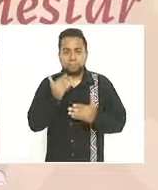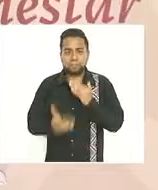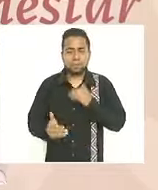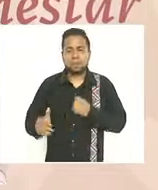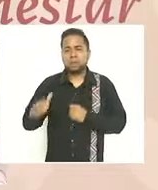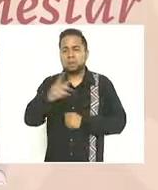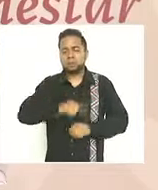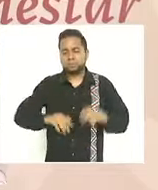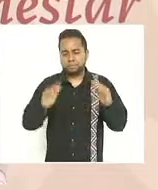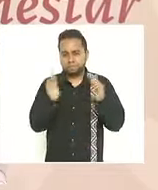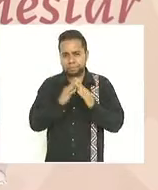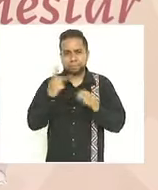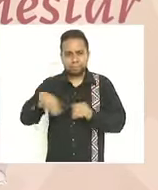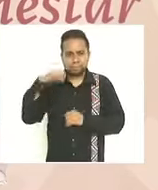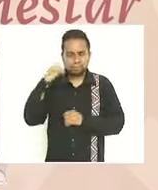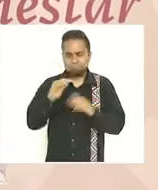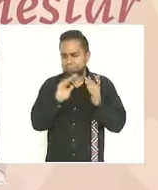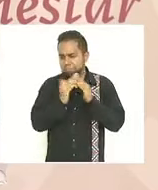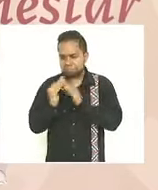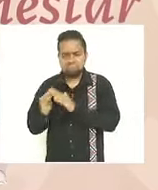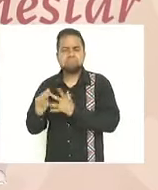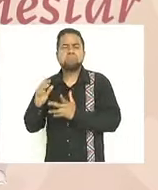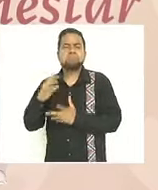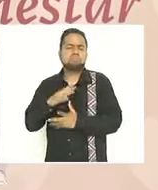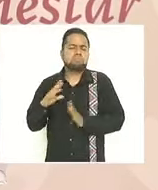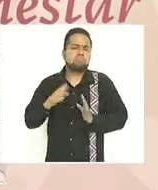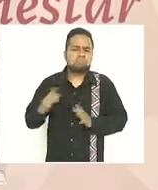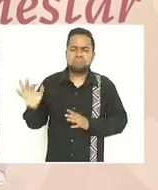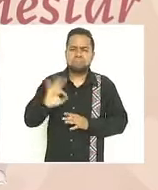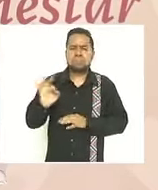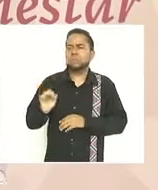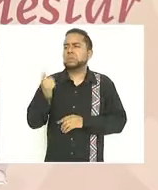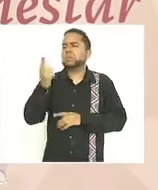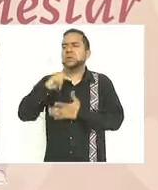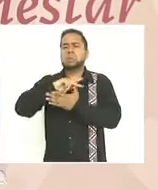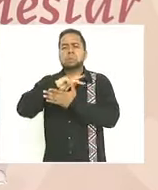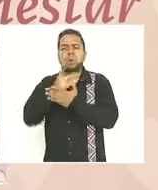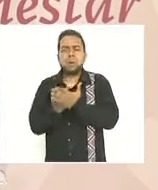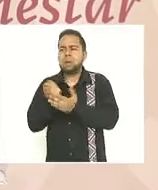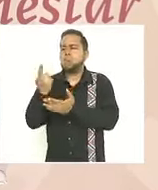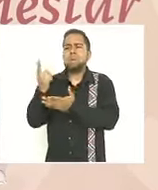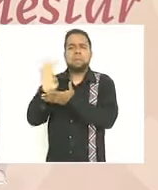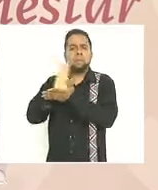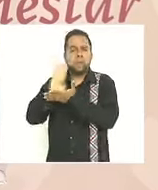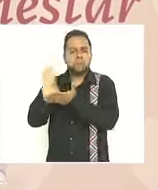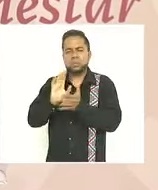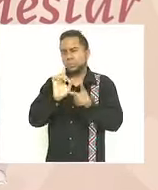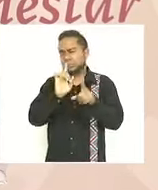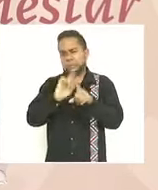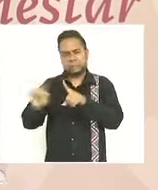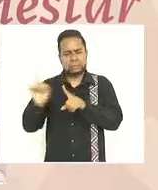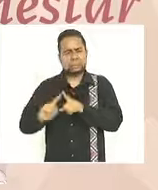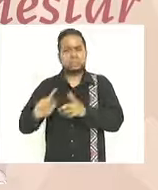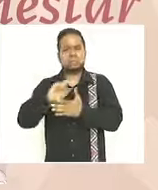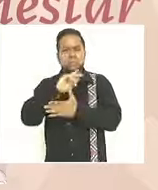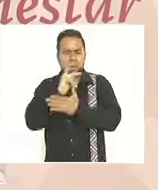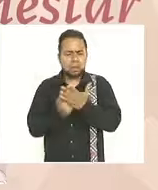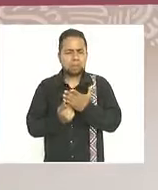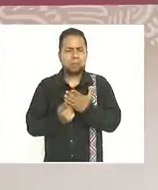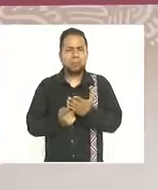los hogares de Oaxaca reciben cuando menos uno de los beneficios de los distintos programas